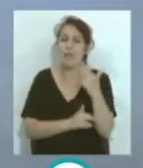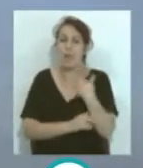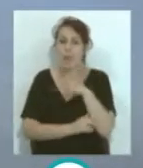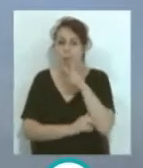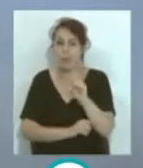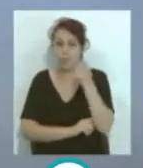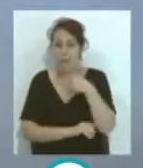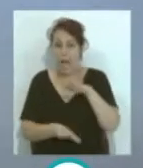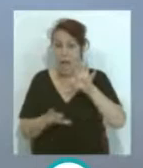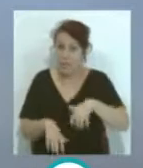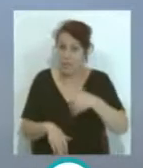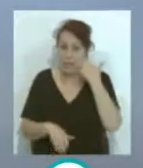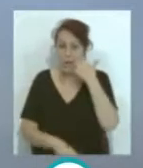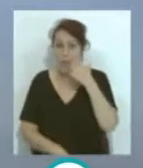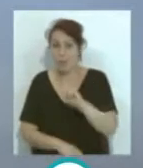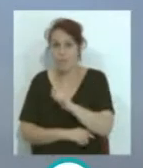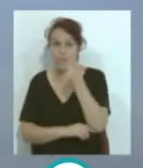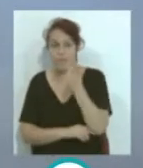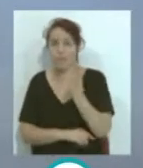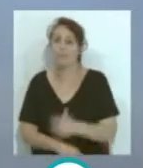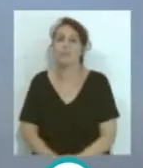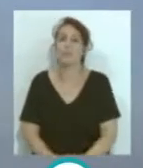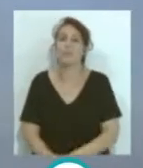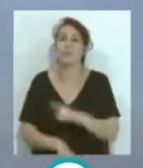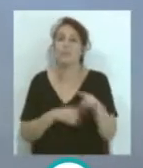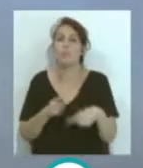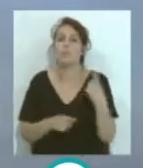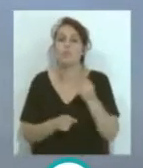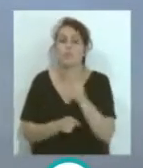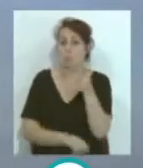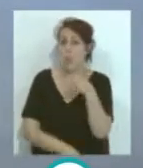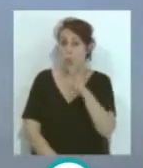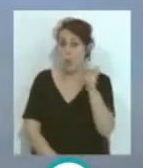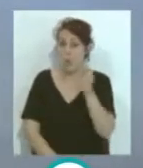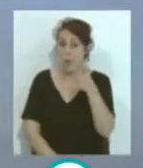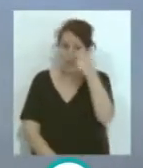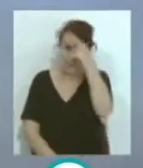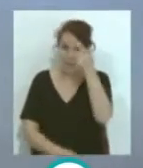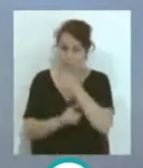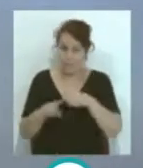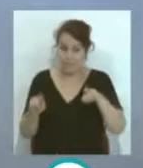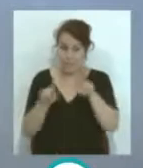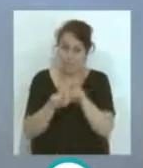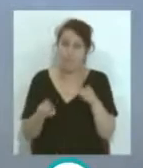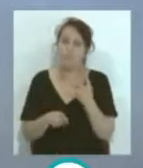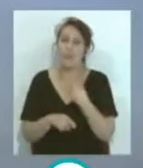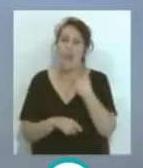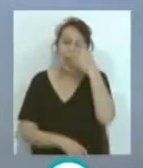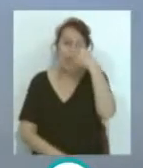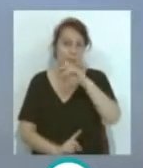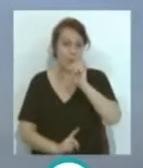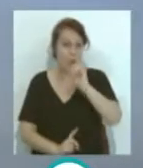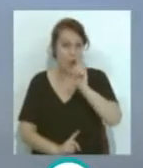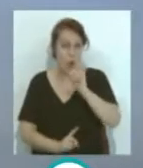Huesca... ...el Cádiz ganaba el sábado... ...después también había otros resultados... ...empataba el a la vez... ...ante un Athletic Club